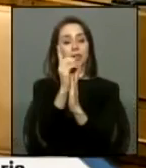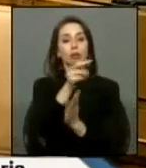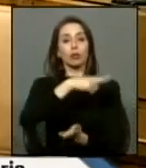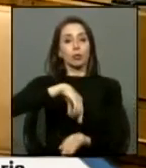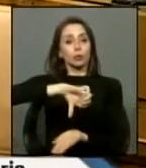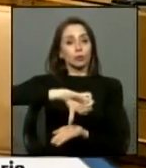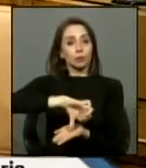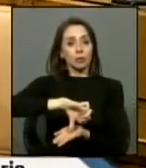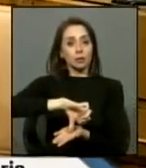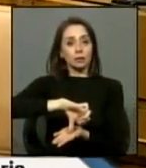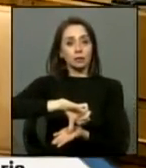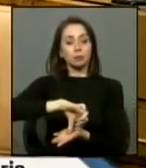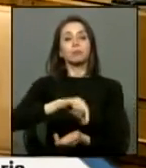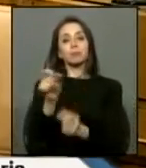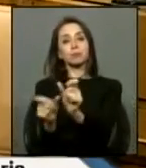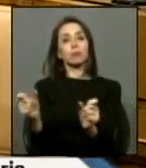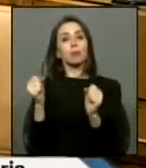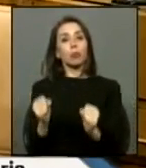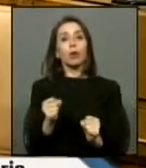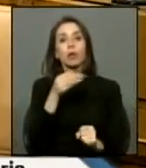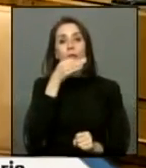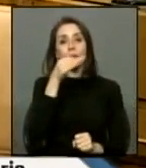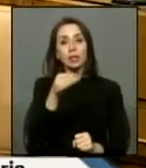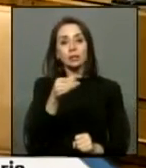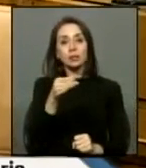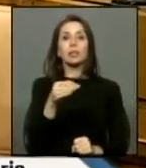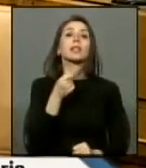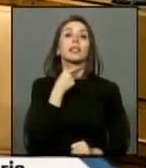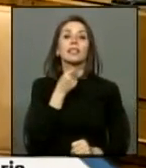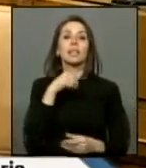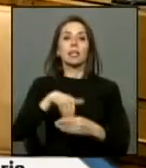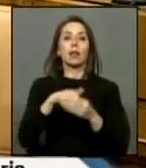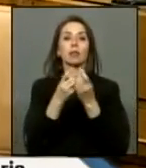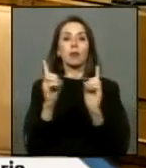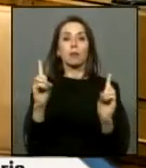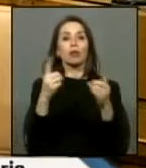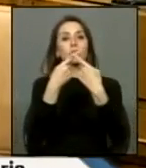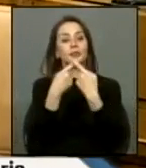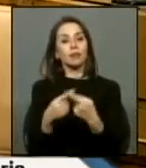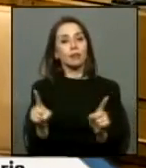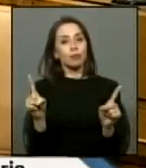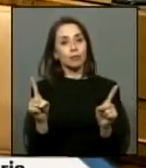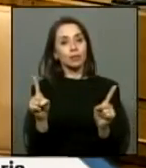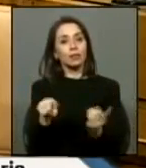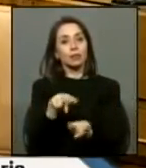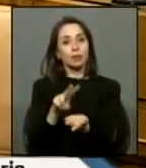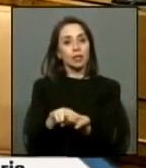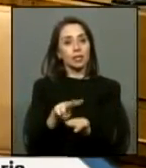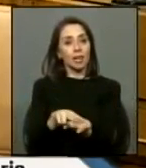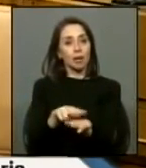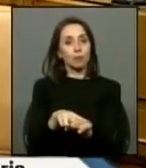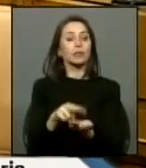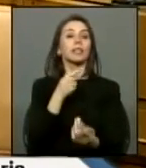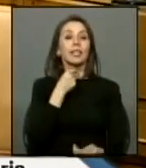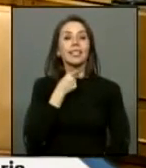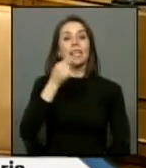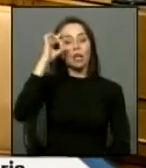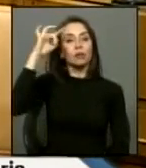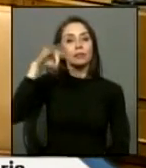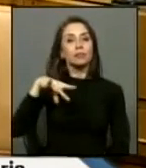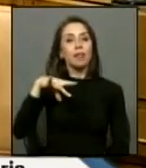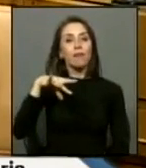nuestro país sean capaces decir que quieren una democracia distinta y que realmente quieren saber